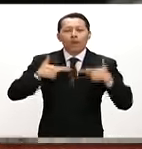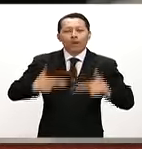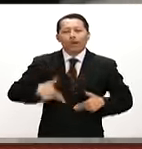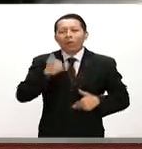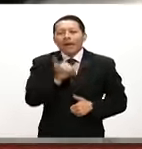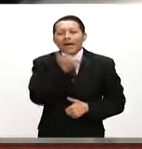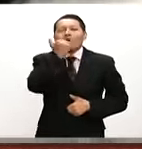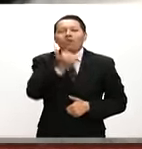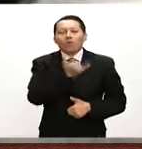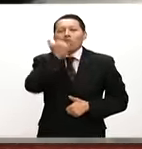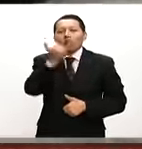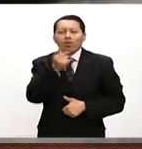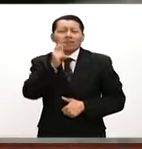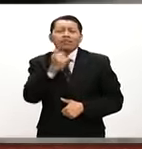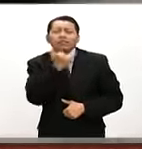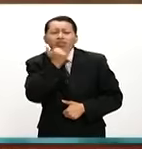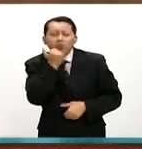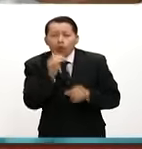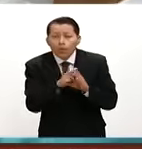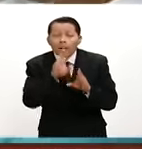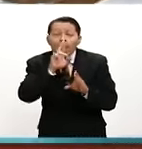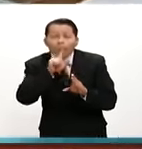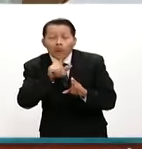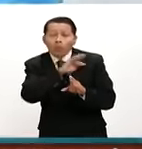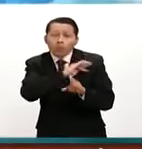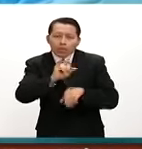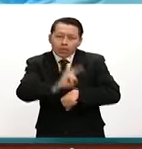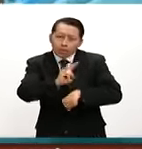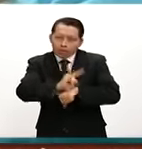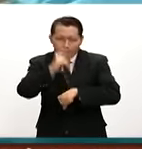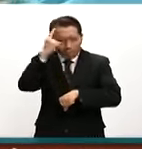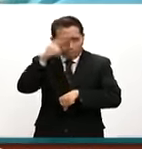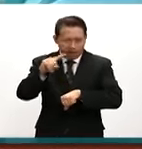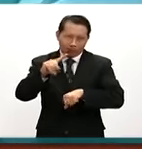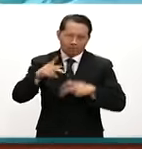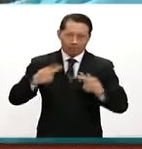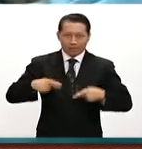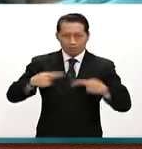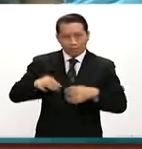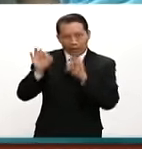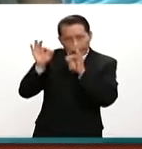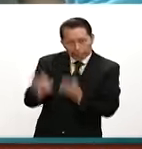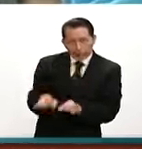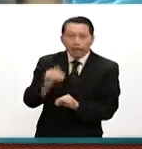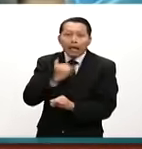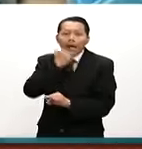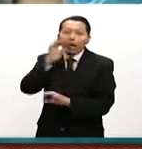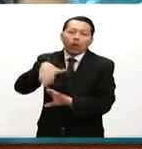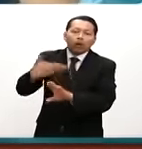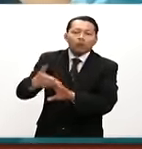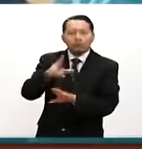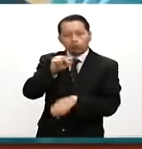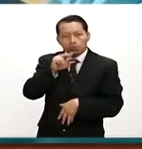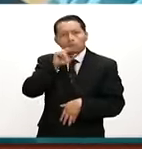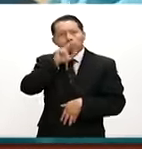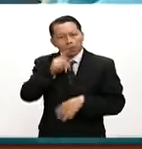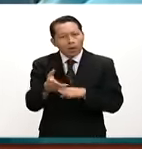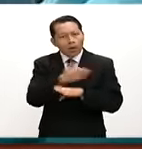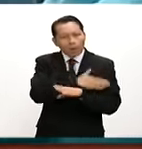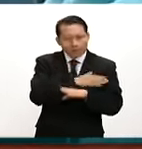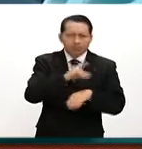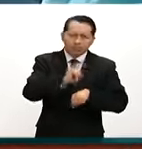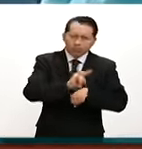errores ocurran en un contexto en donde no exista un daño a una persona real. En estos los alumnos adquieren las competencias